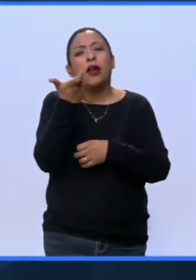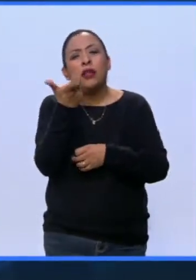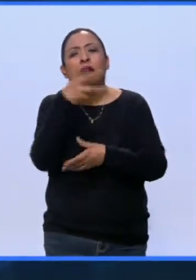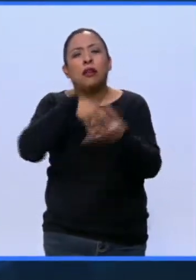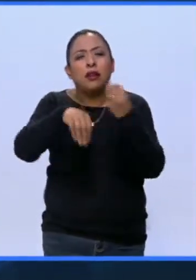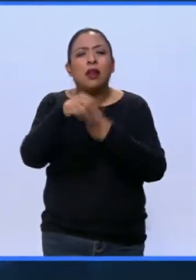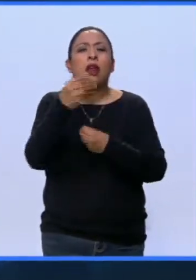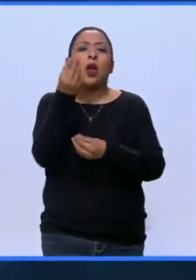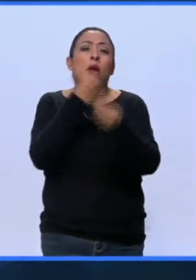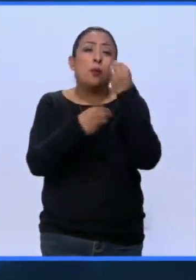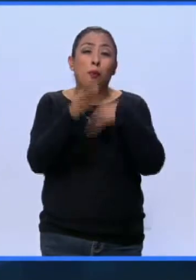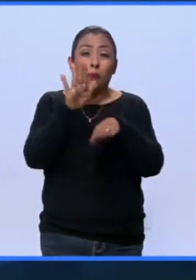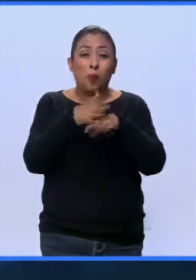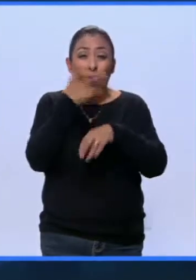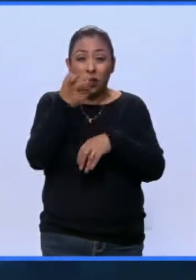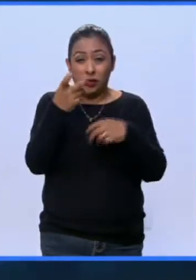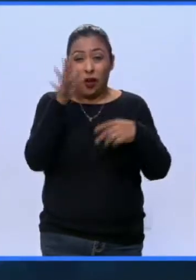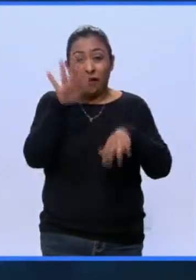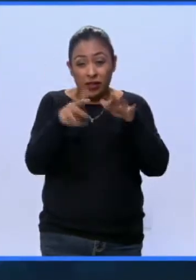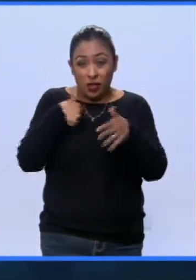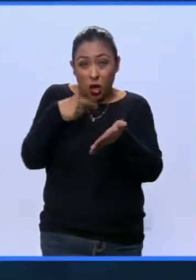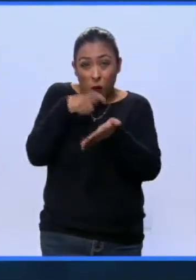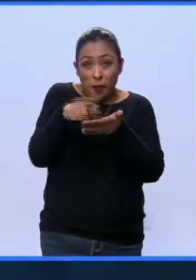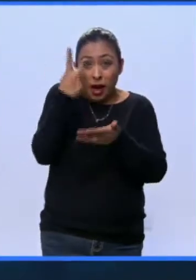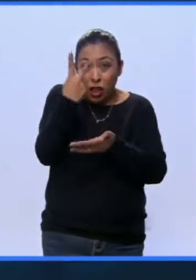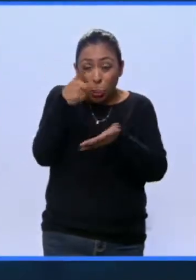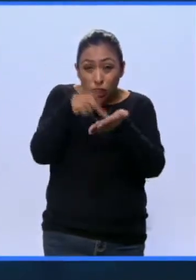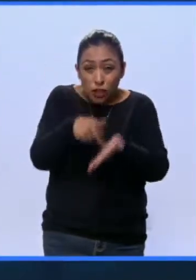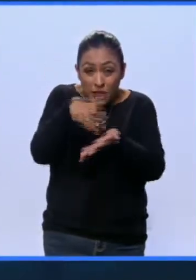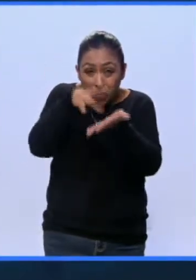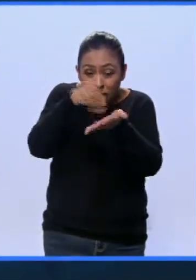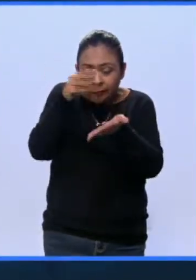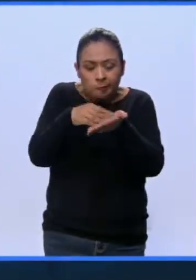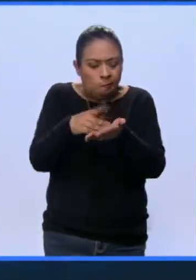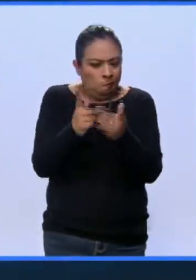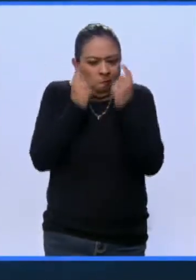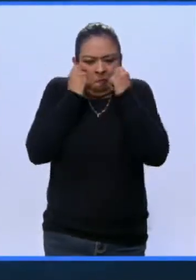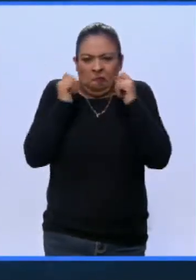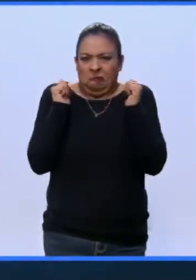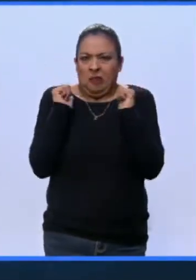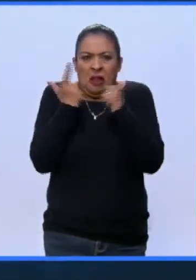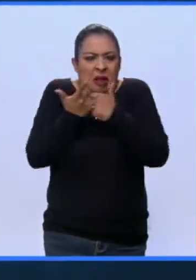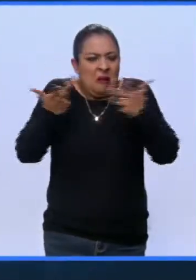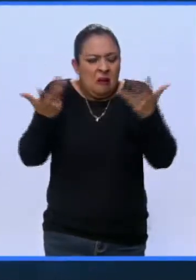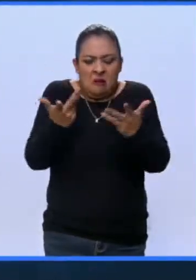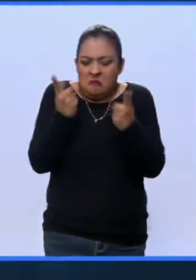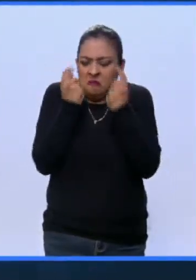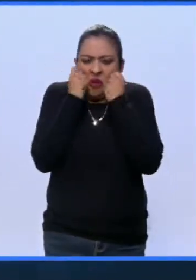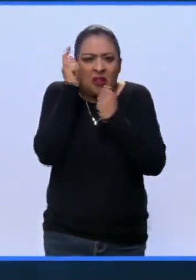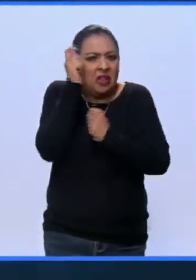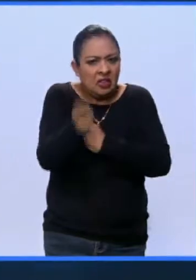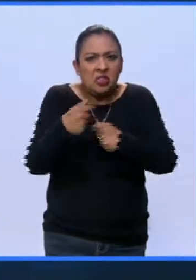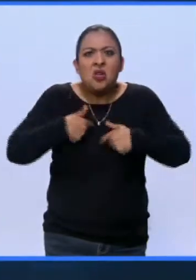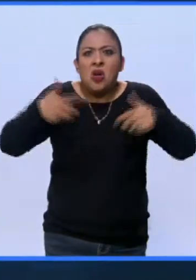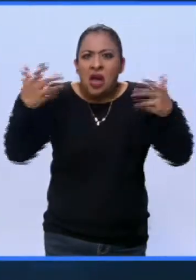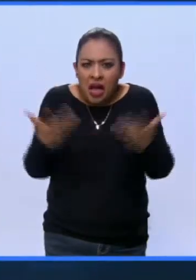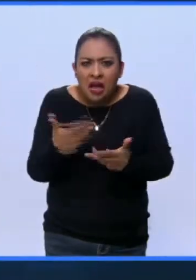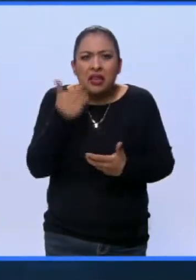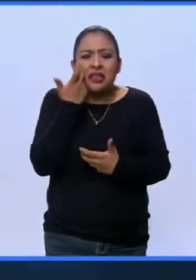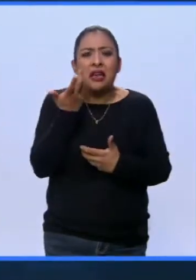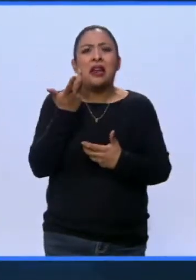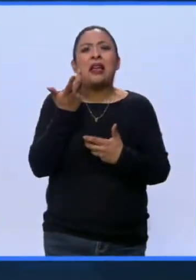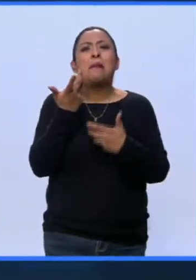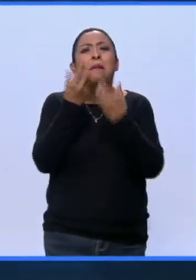dos kilos de harina la gente está dispuesta a hacer lo que sea. Estamos sobreviviendo, ya muy poca gente está viviendo de verdad una vida digna, una vida